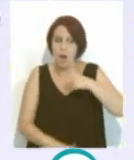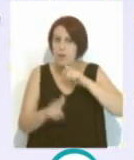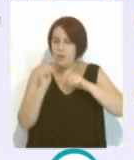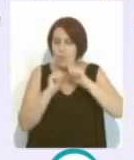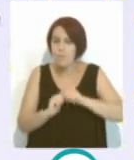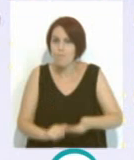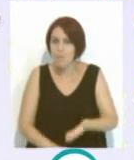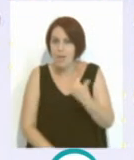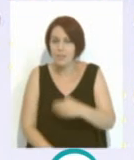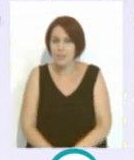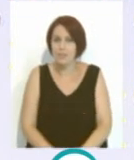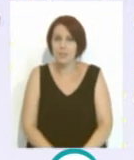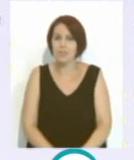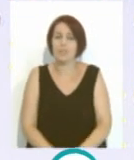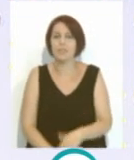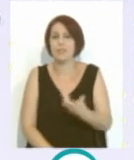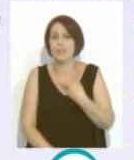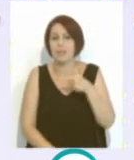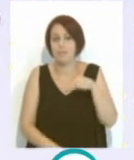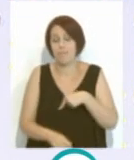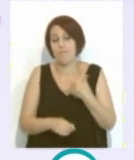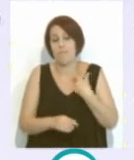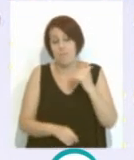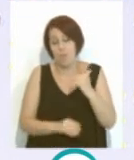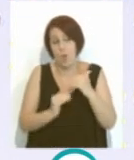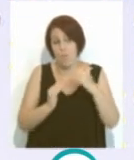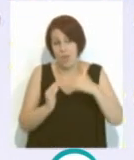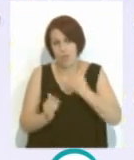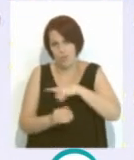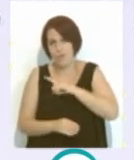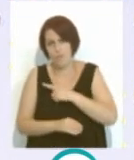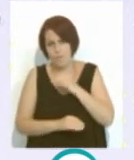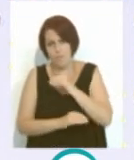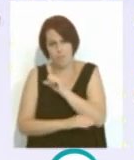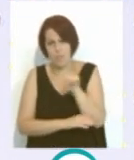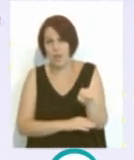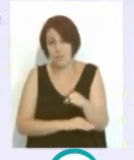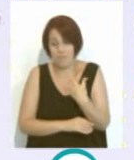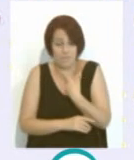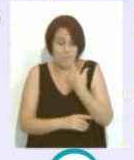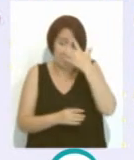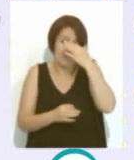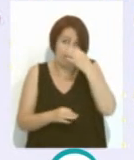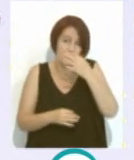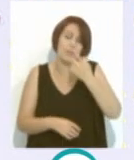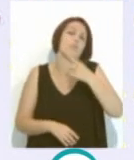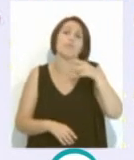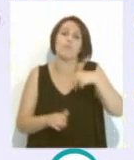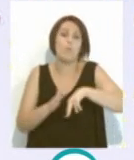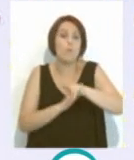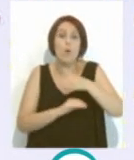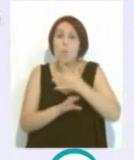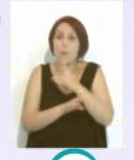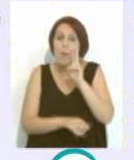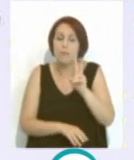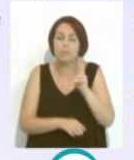cariño, muchísima menos verdad que tenemos nosotros, sin darnos cuenta, y la verdad que es verlos jugar fútbol y